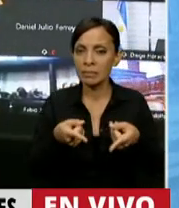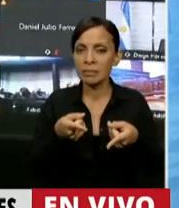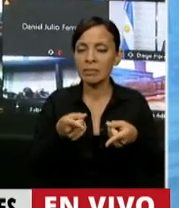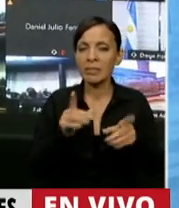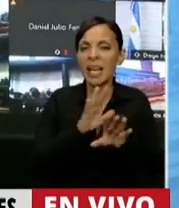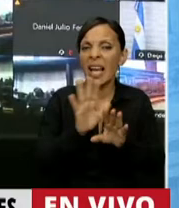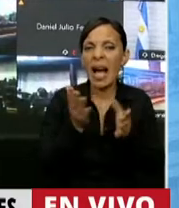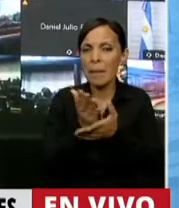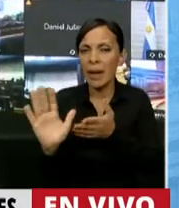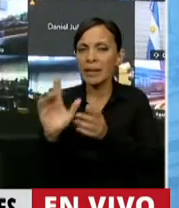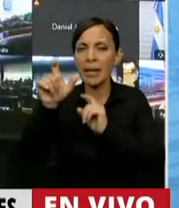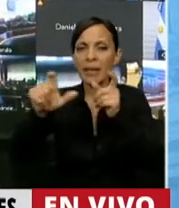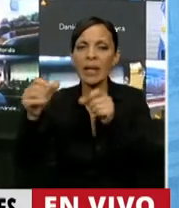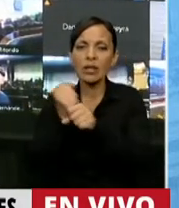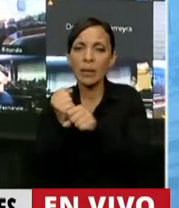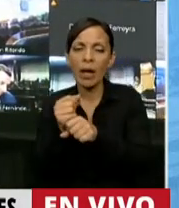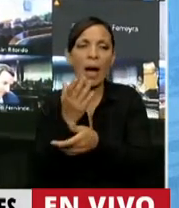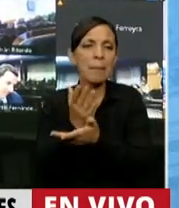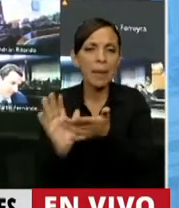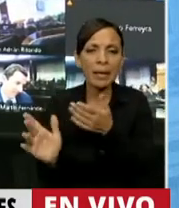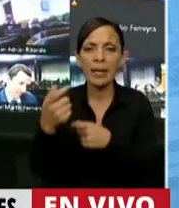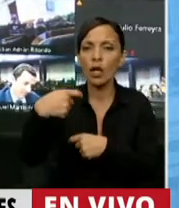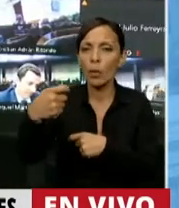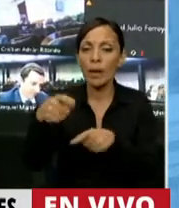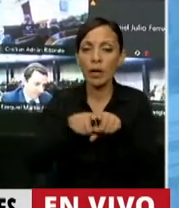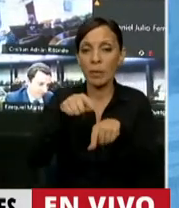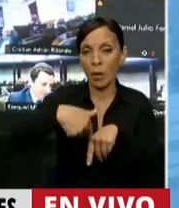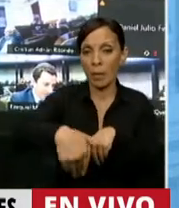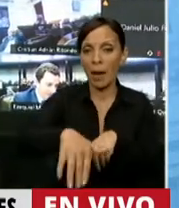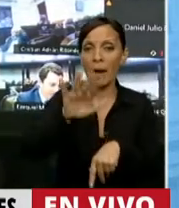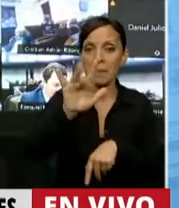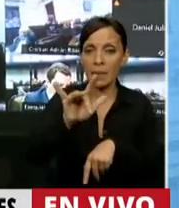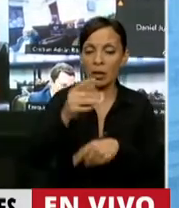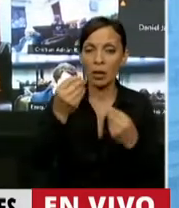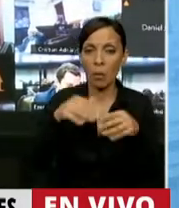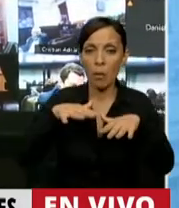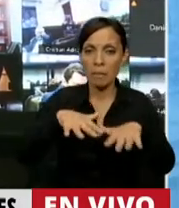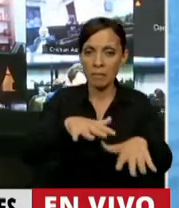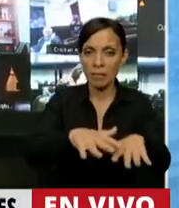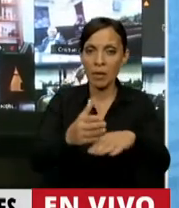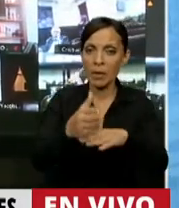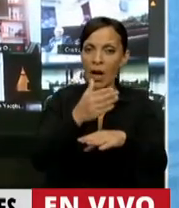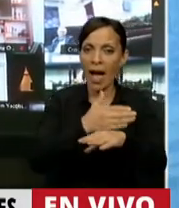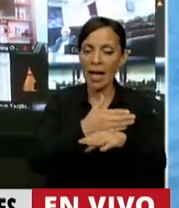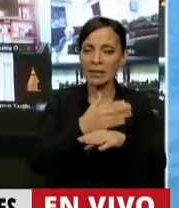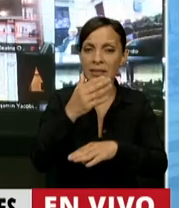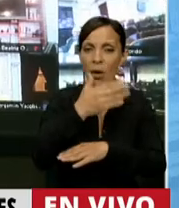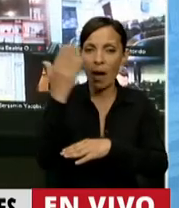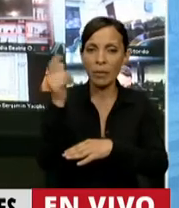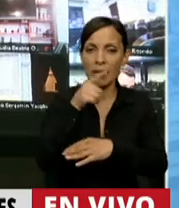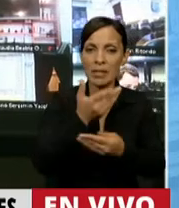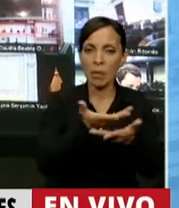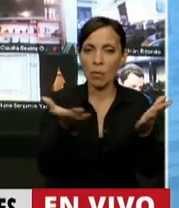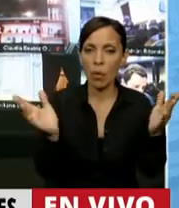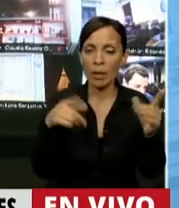de las y los trabajadores, de los jubilados como se va a desenvolver este miércoles con una movilización, pero previo a una audiencia pública que vamos a convocar